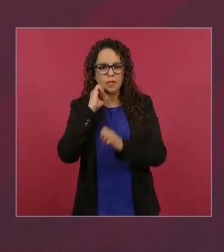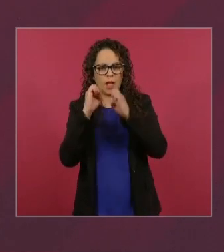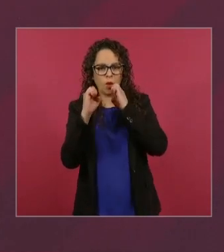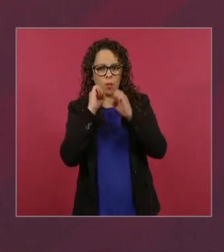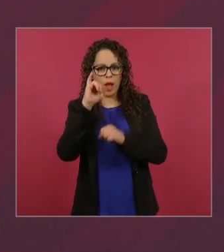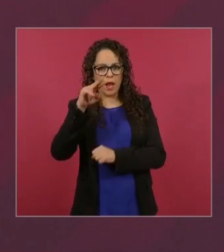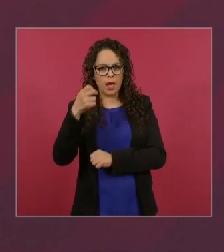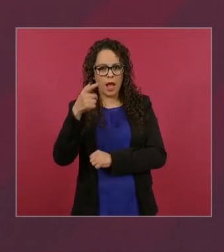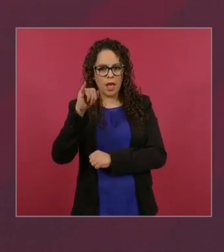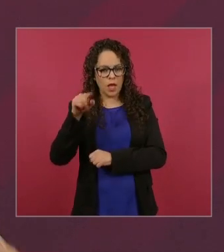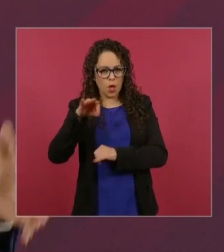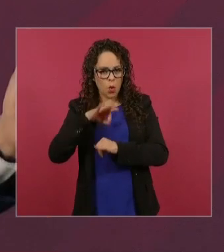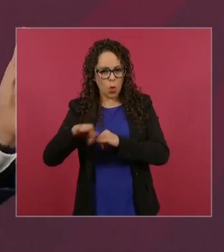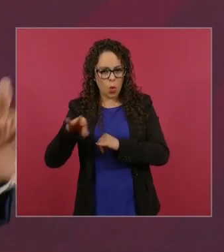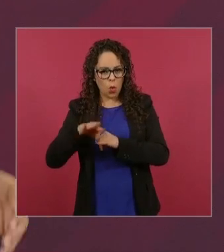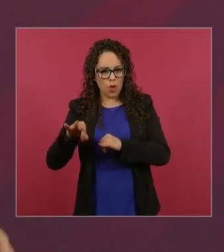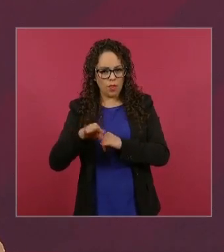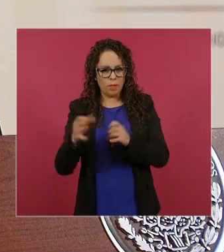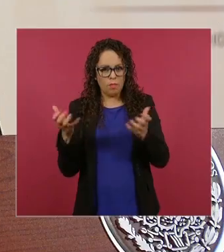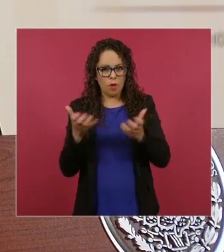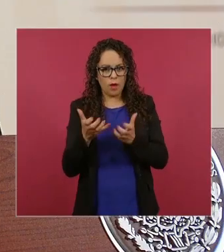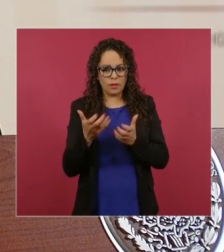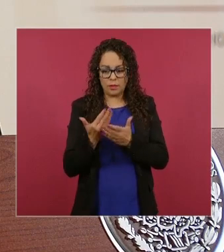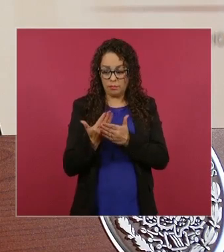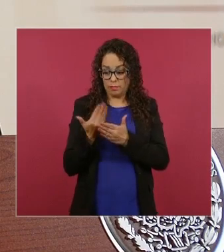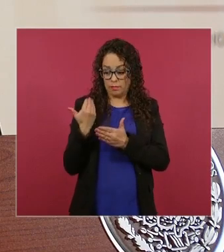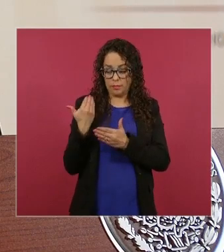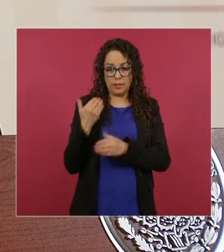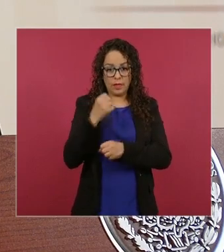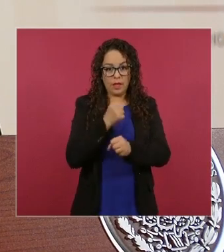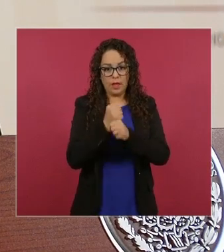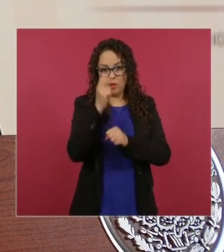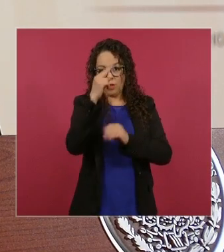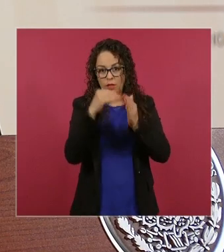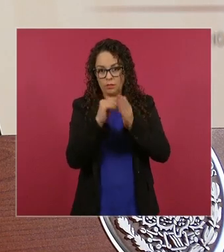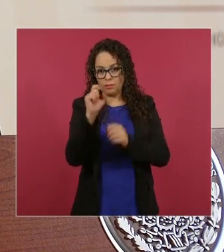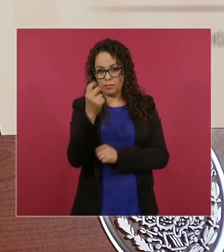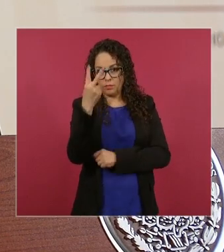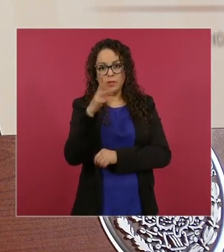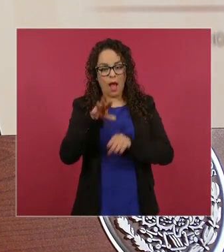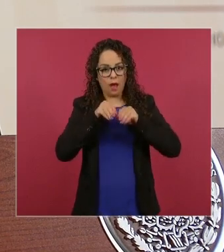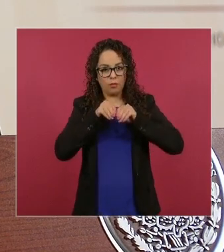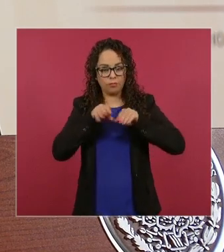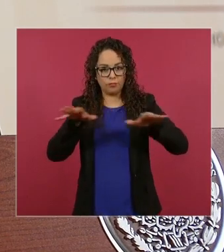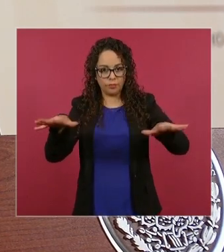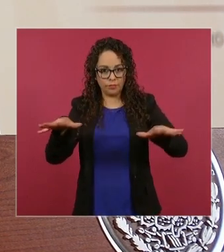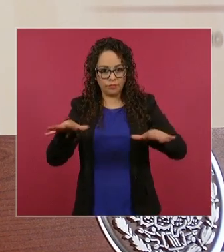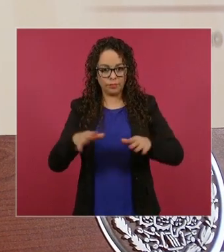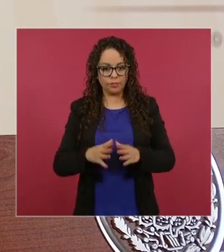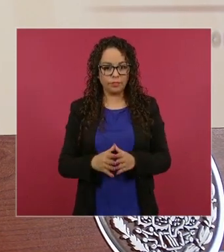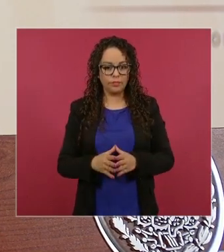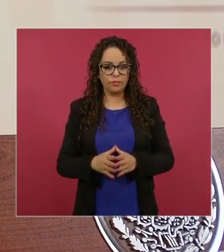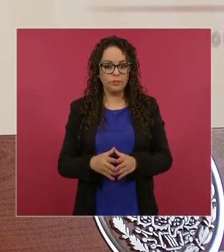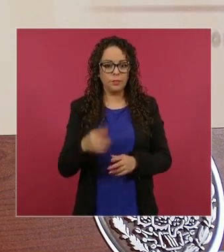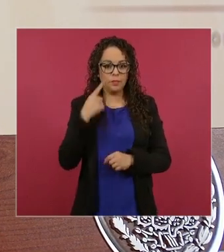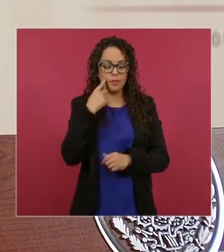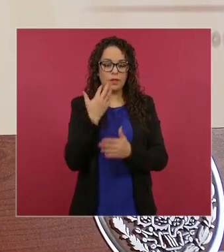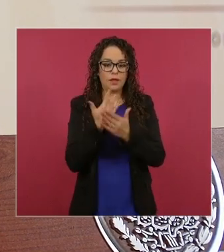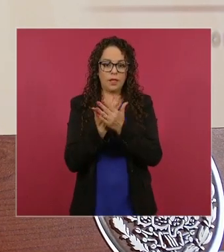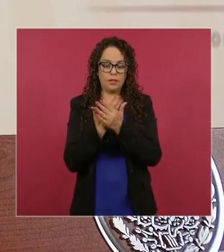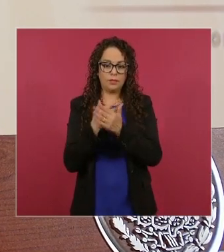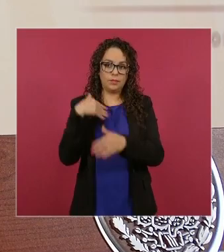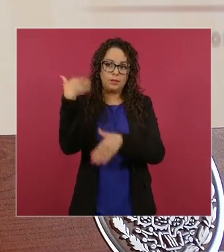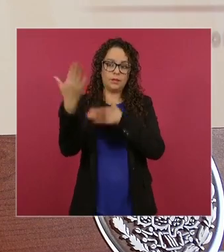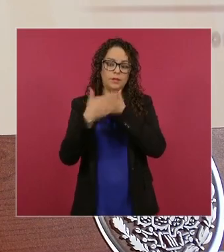22 se acaba de dar a conocer en el 24 el año